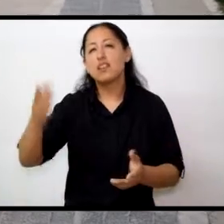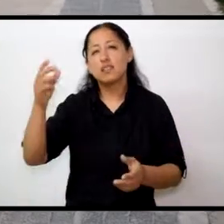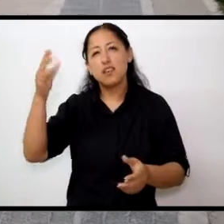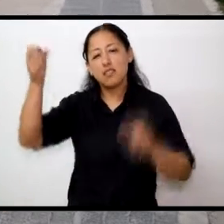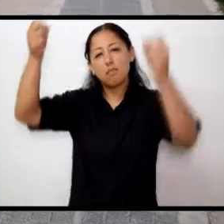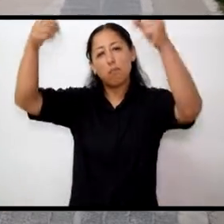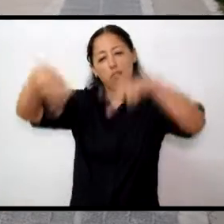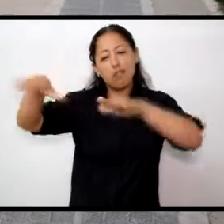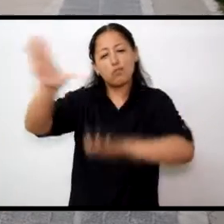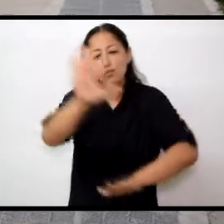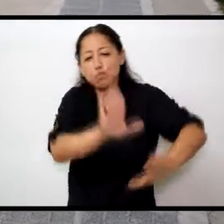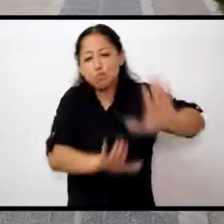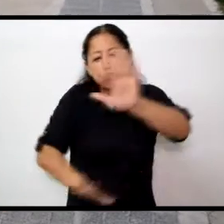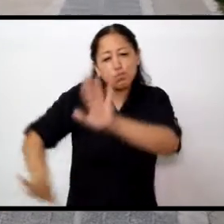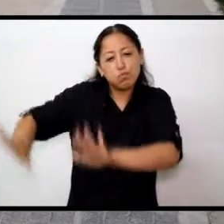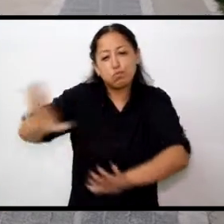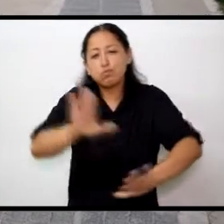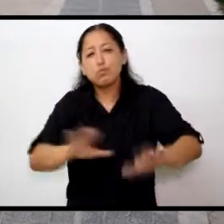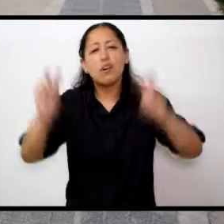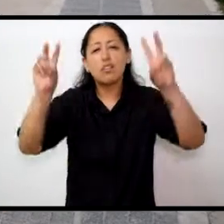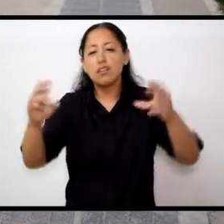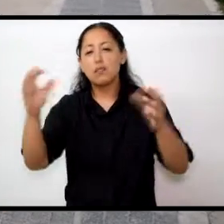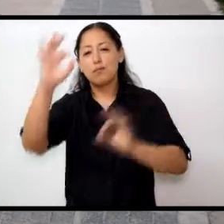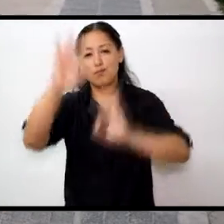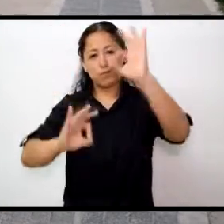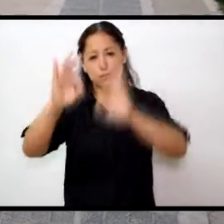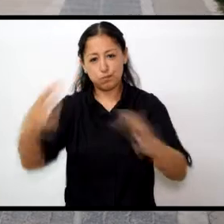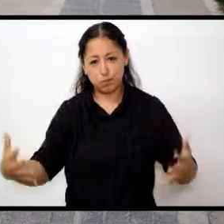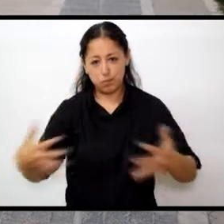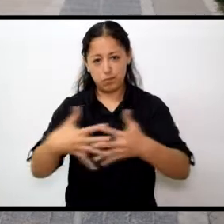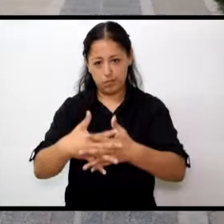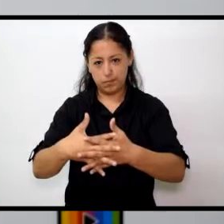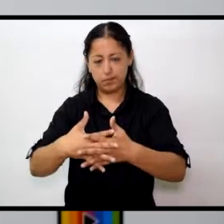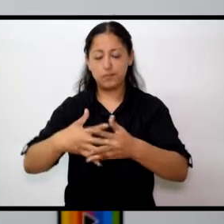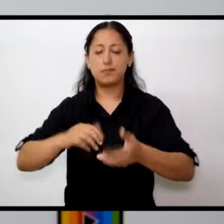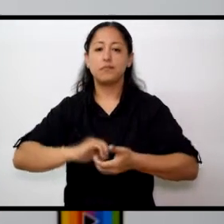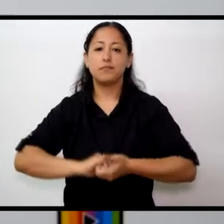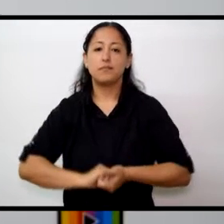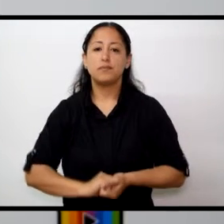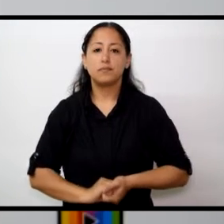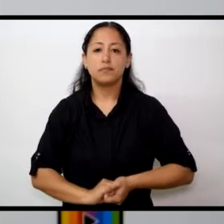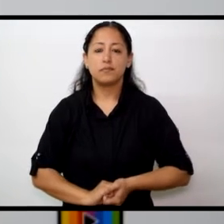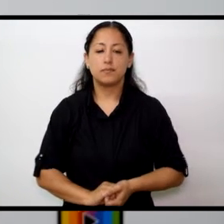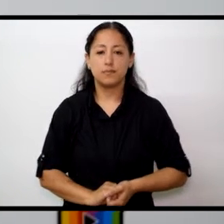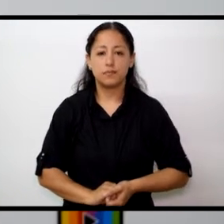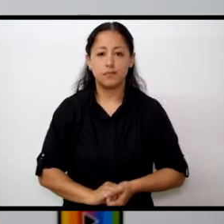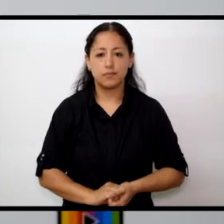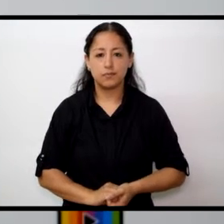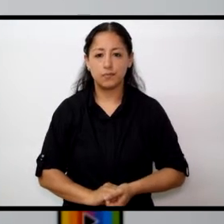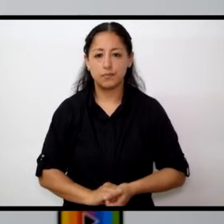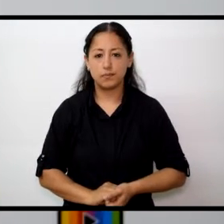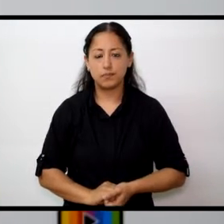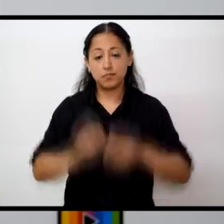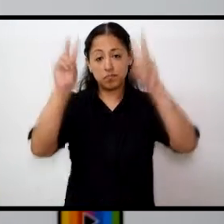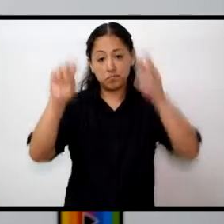intervención urbana de lo que nosotros luego denominamos Proyecto Fusión. Por otro lado, les contamos que abre la licitación